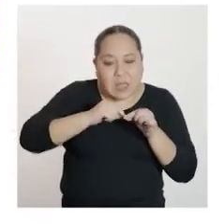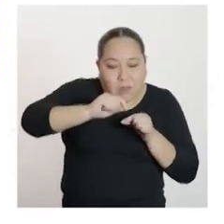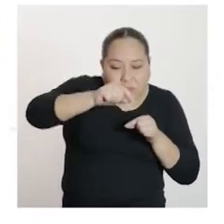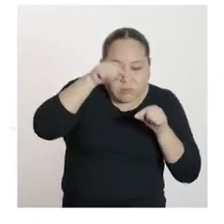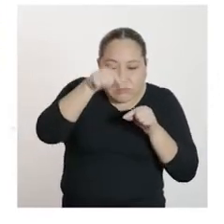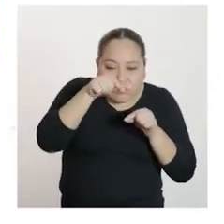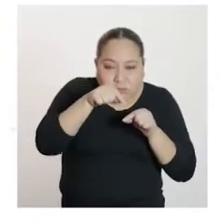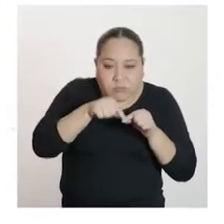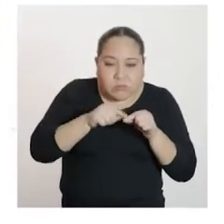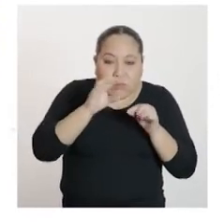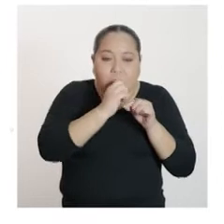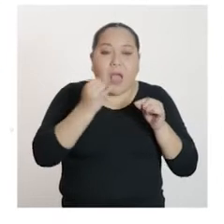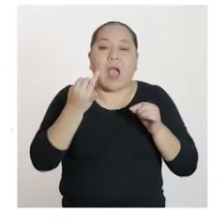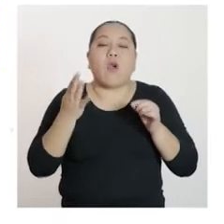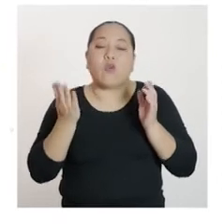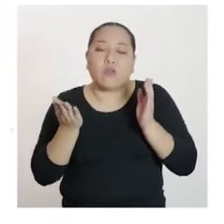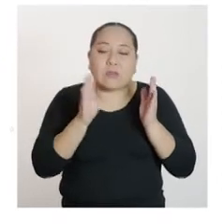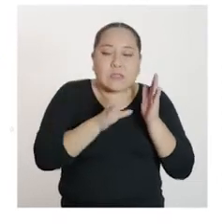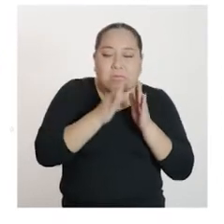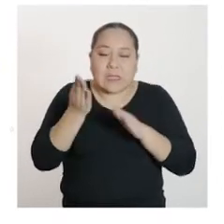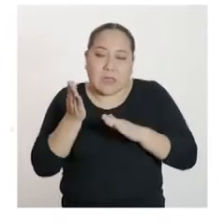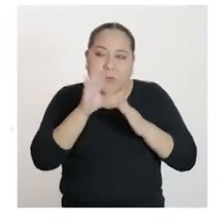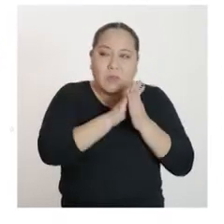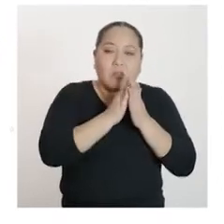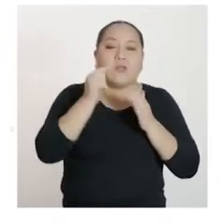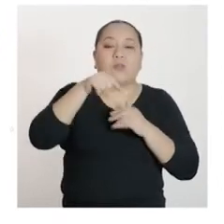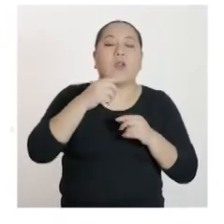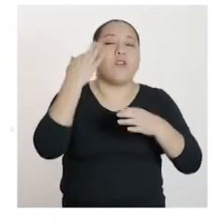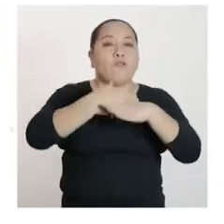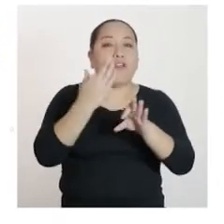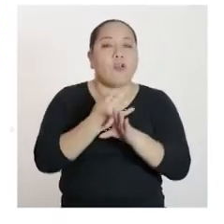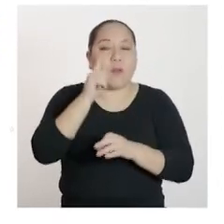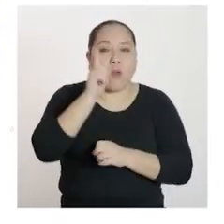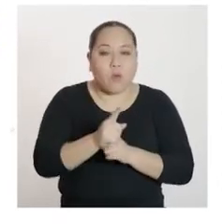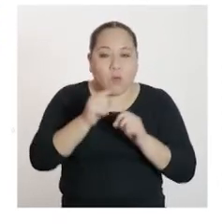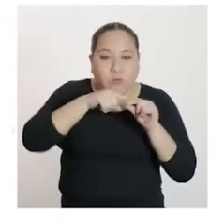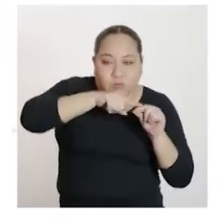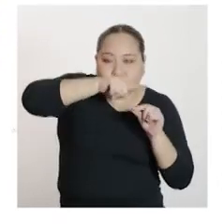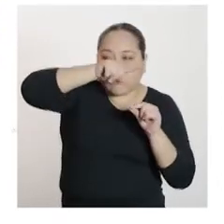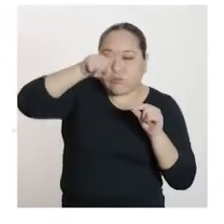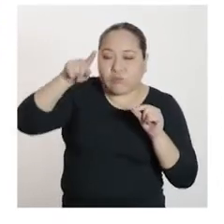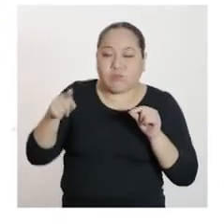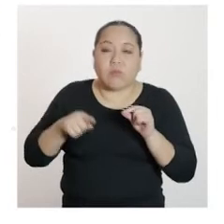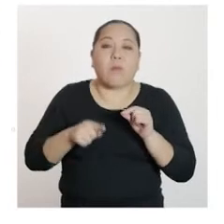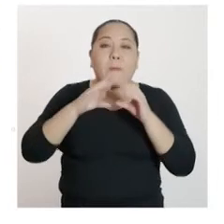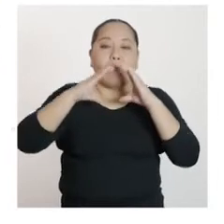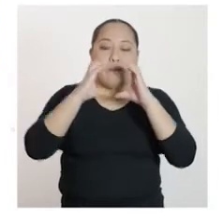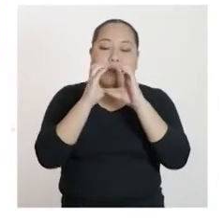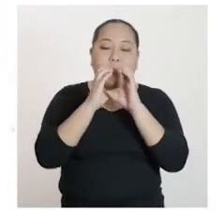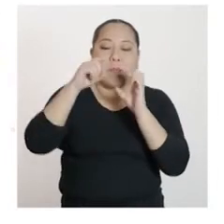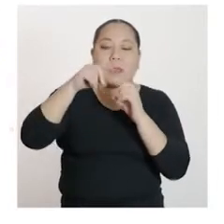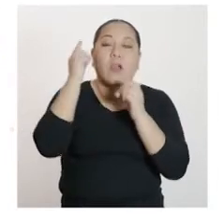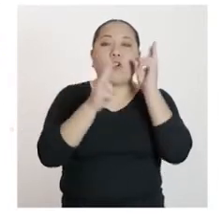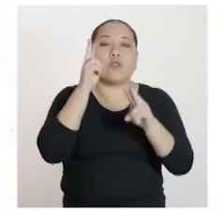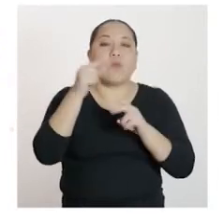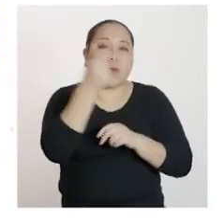punteadas algunos centímetros a cada lado y formar un prisma rectangular hueco, como se muestra